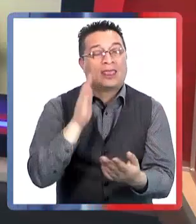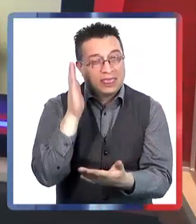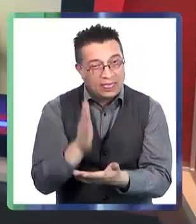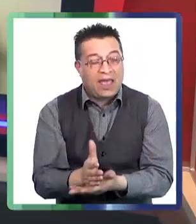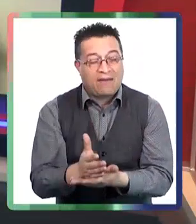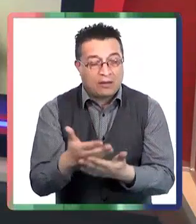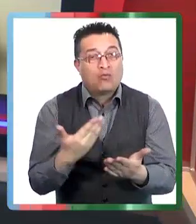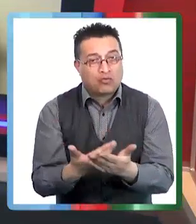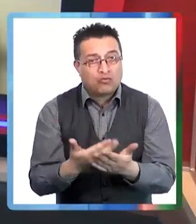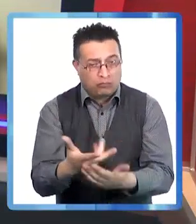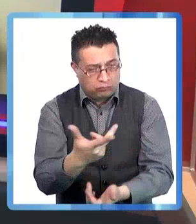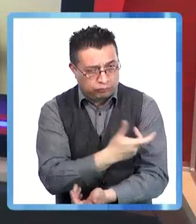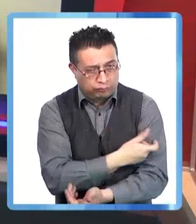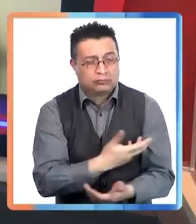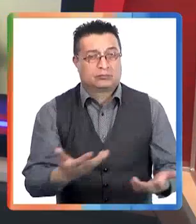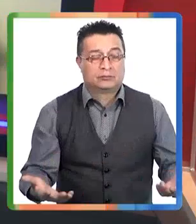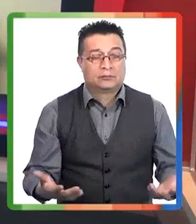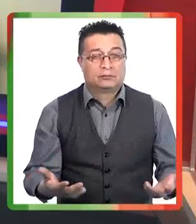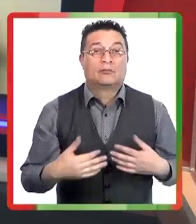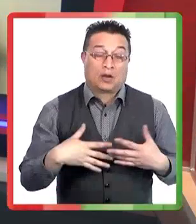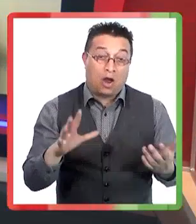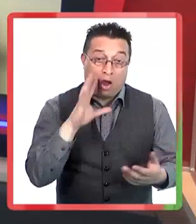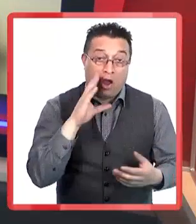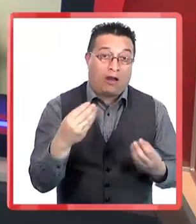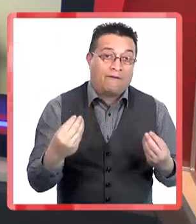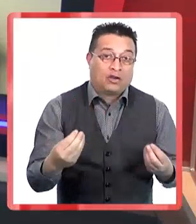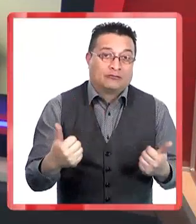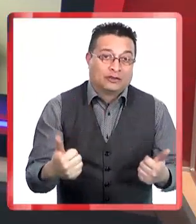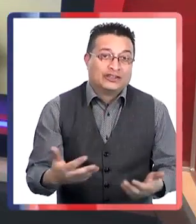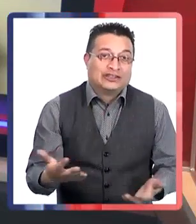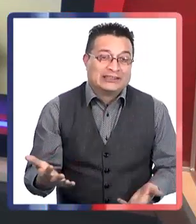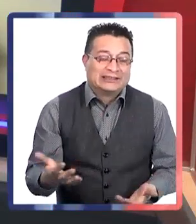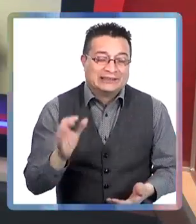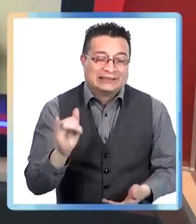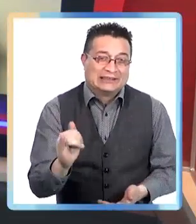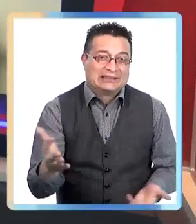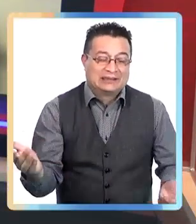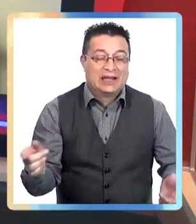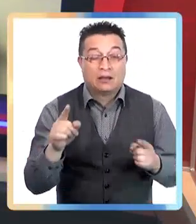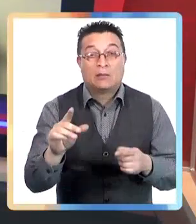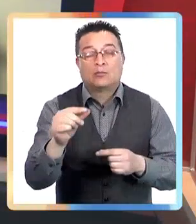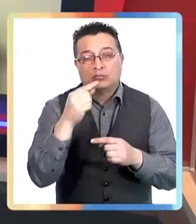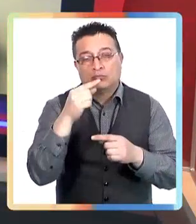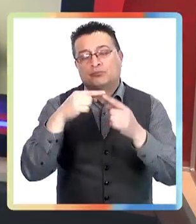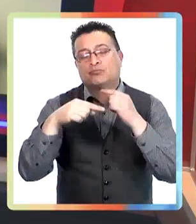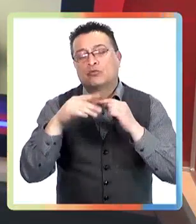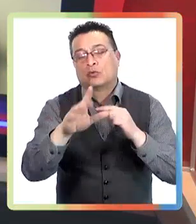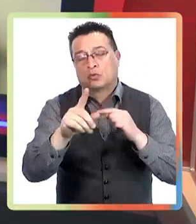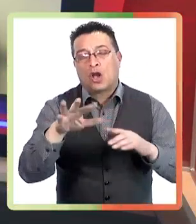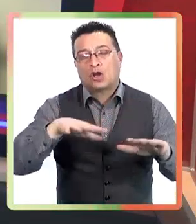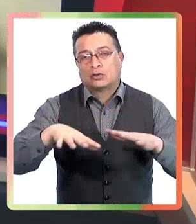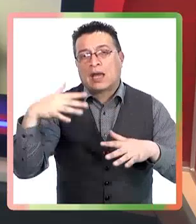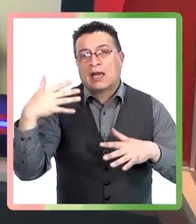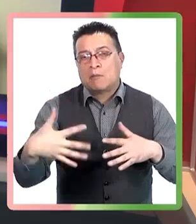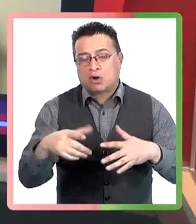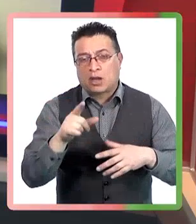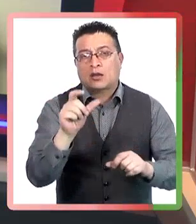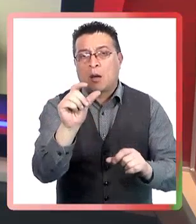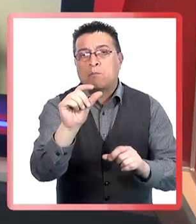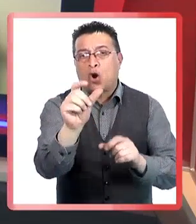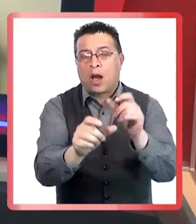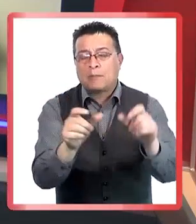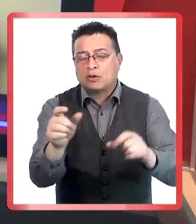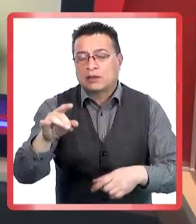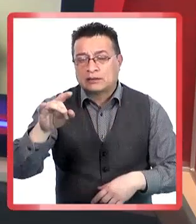pocas personas saben que un niño o niña se puede infectar con uno, dos, tres, cuatro y hasta cinco virus. ¿Cómo puede llegar un niño o niña